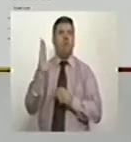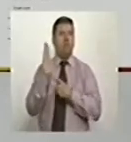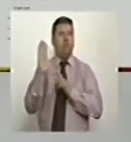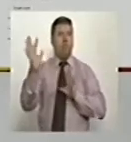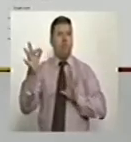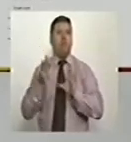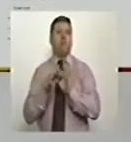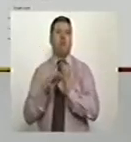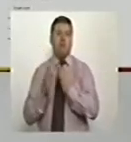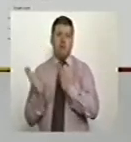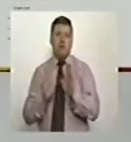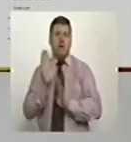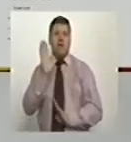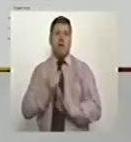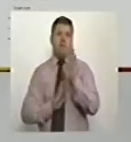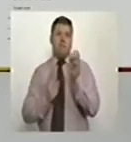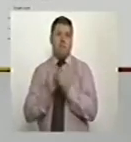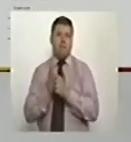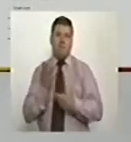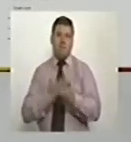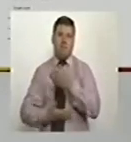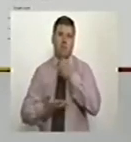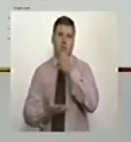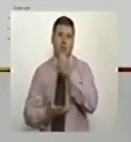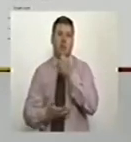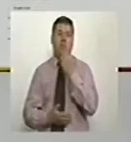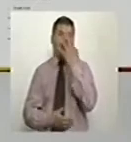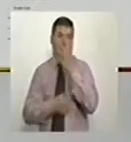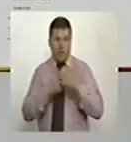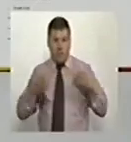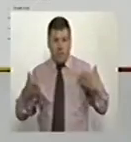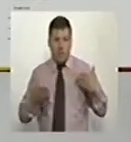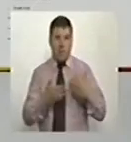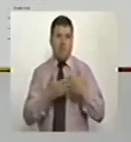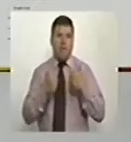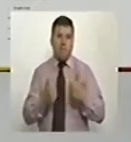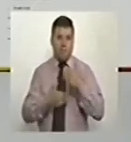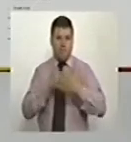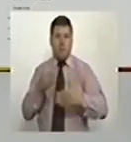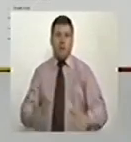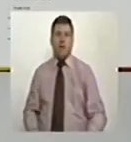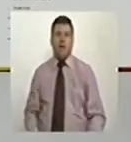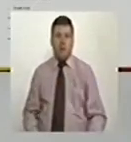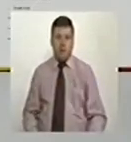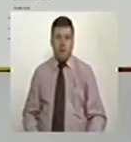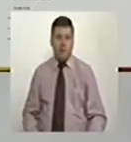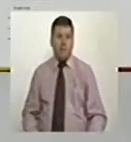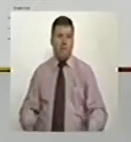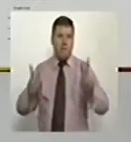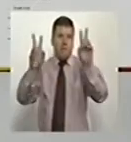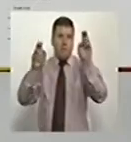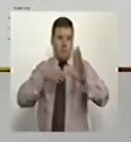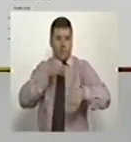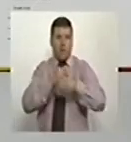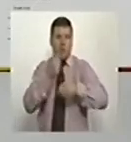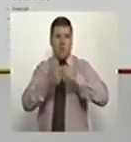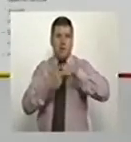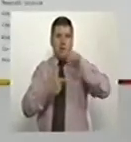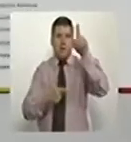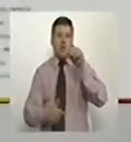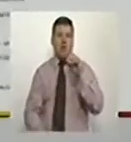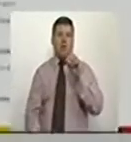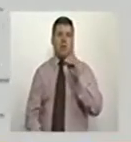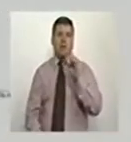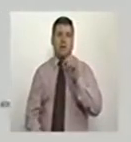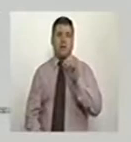podemos, en este plan de desarrollo, entregar dentro de cuatro años, muy bien adelantado. Los términos de la adhesión de Colombia a la OCDE se